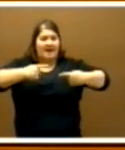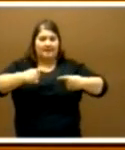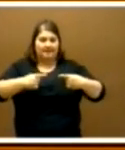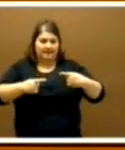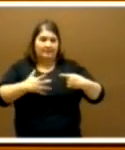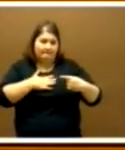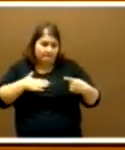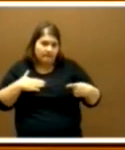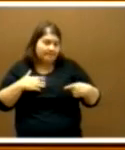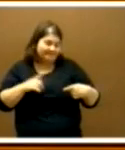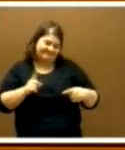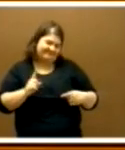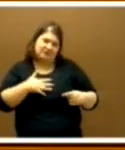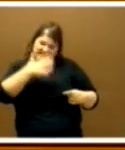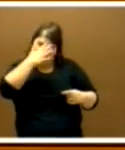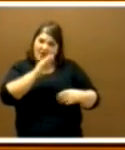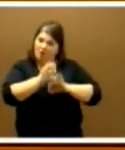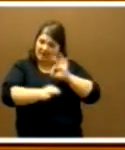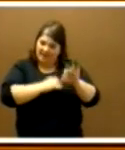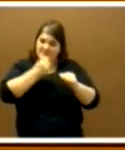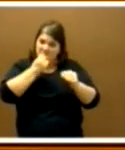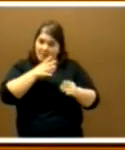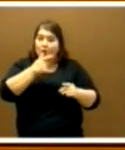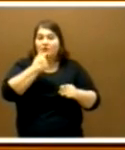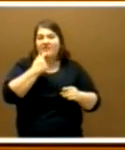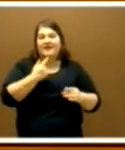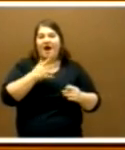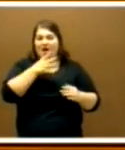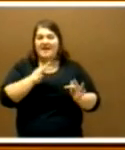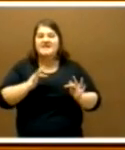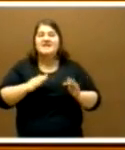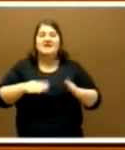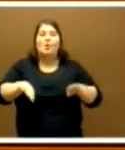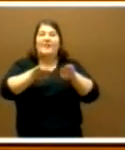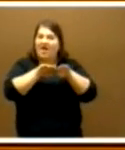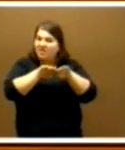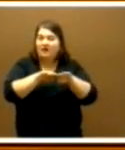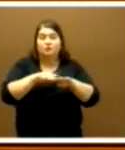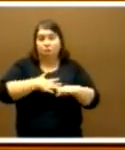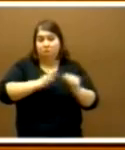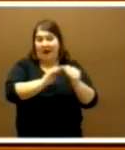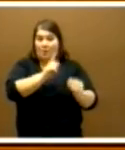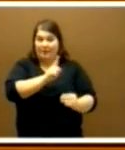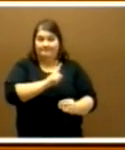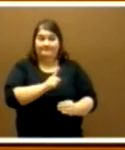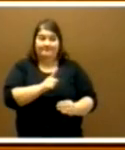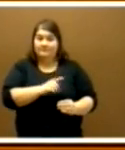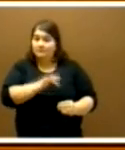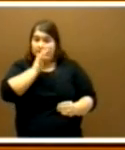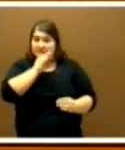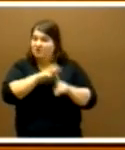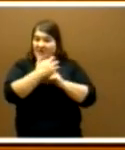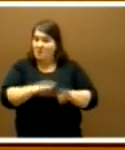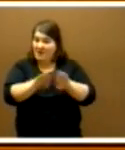ese reajuste, aunque usted ha dicho que caminamos en igualdad, yo creo que todavía tampoco, ahí no estoy de acuerdo, creo que todavía no podemos